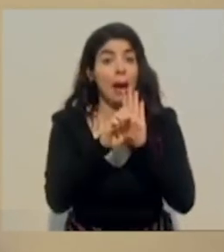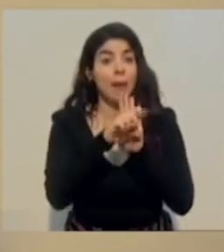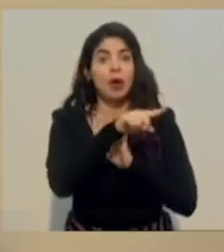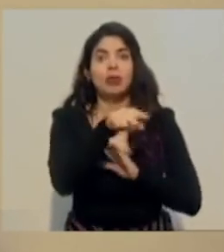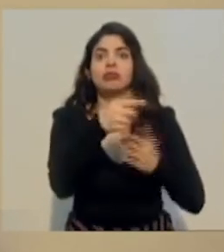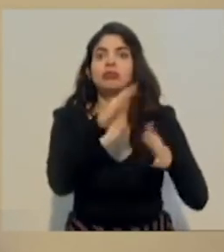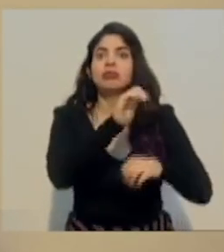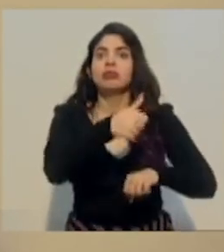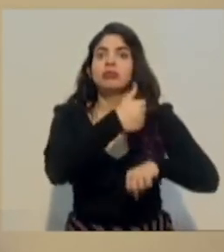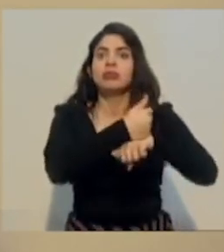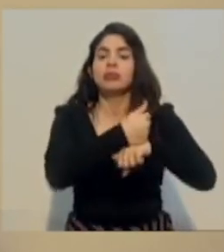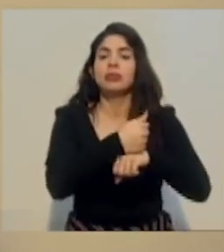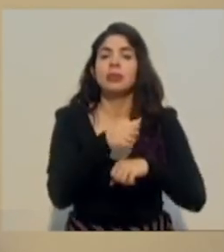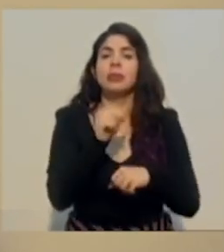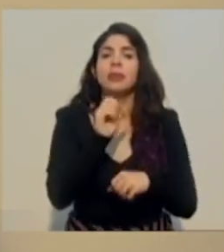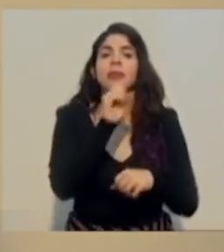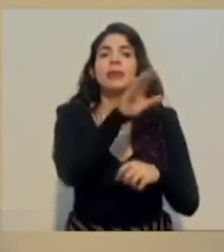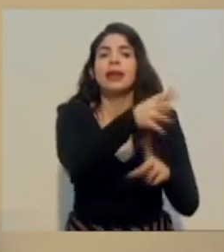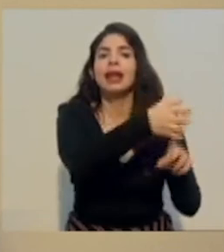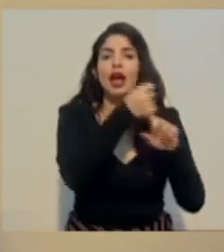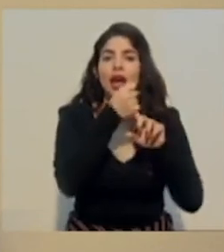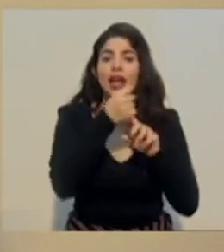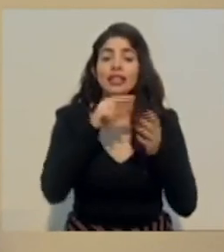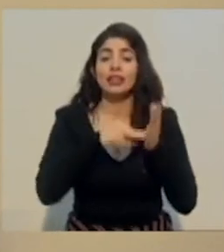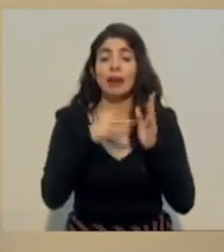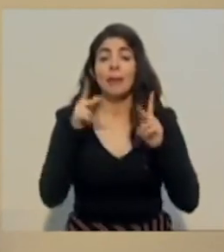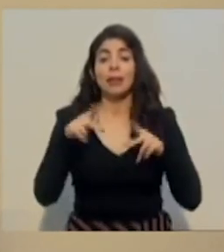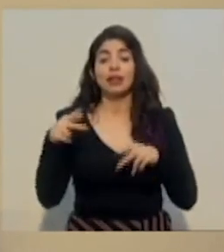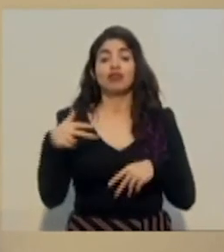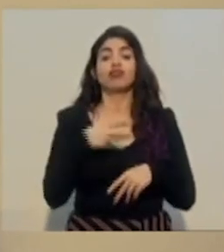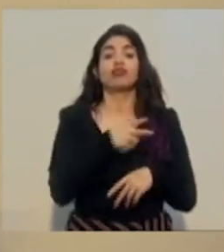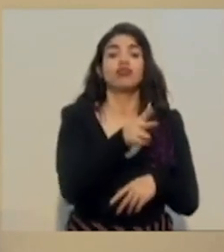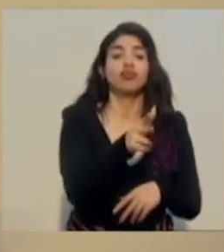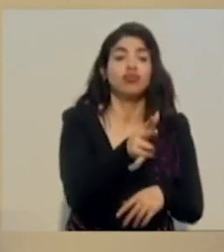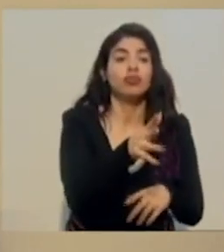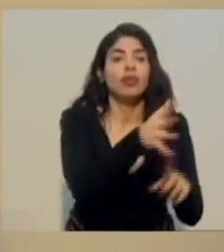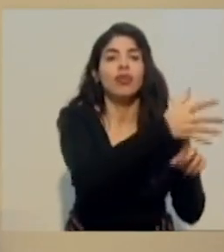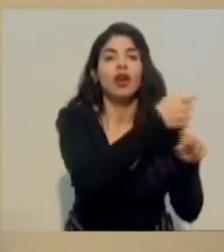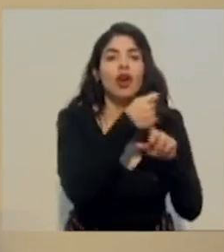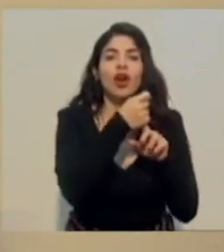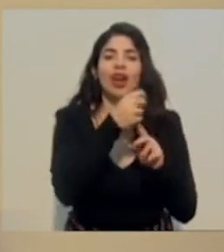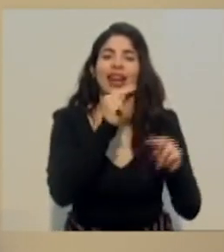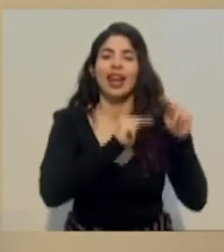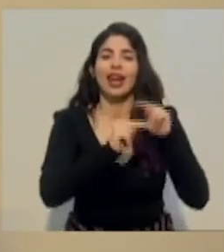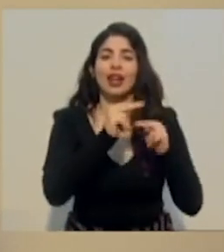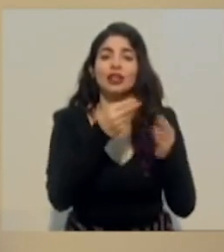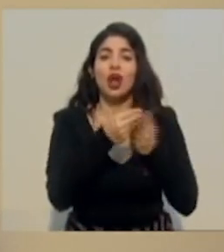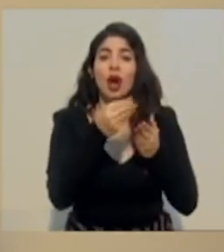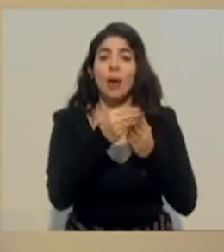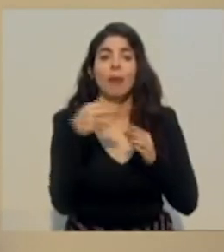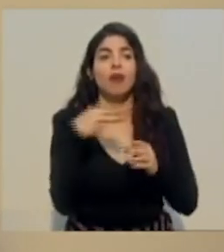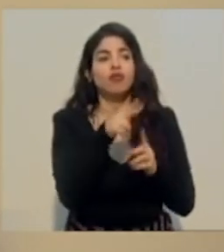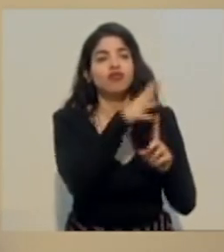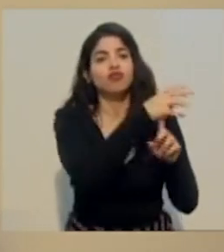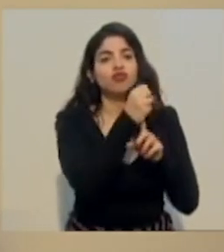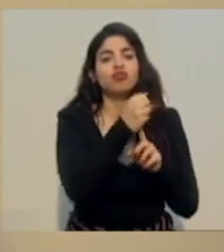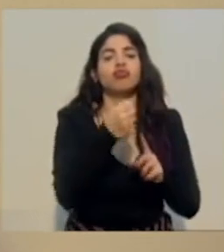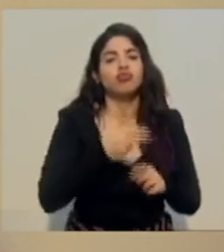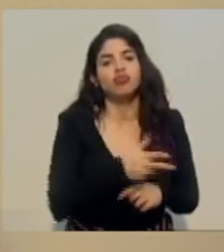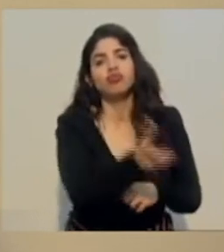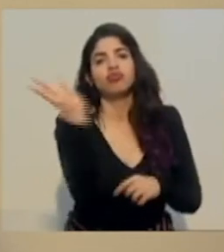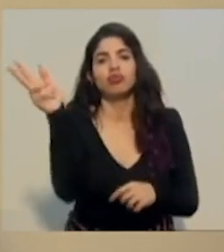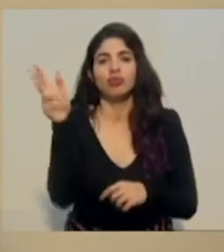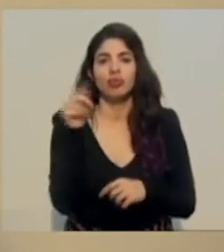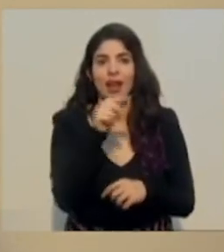pick-up, que es donde llegan las personas a recoger en comercio la compra que han hecho. Y así, a lo largo y